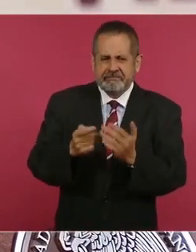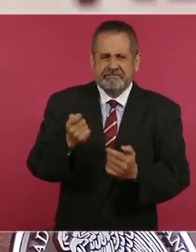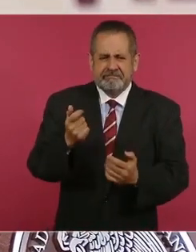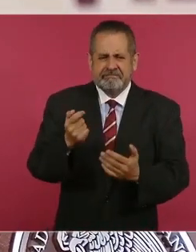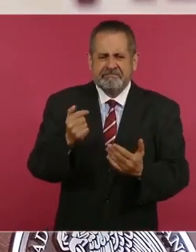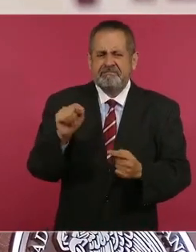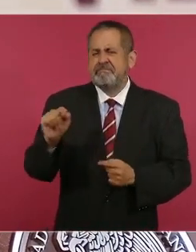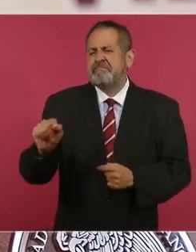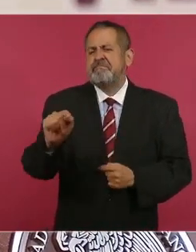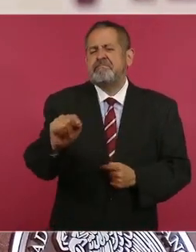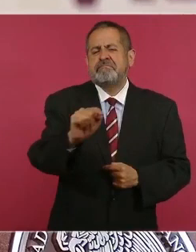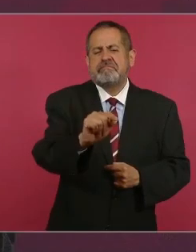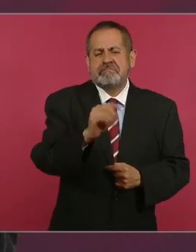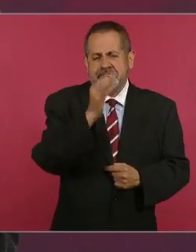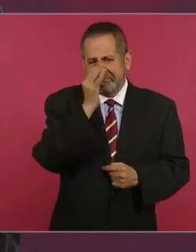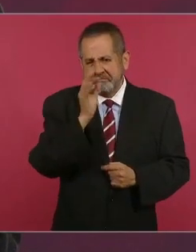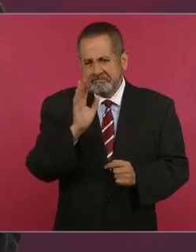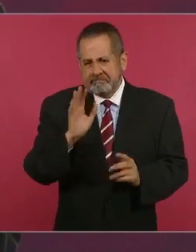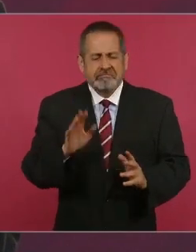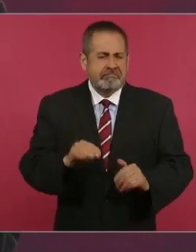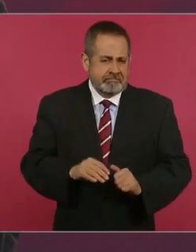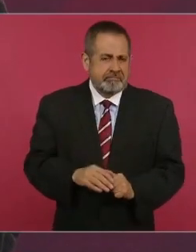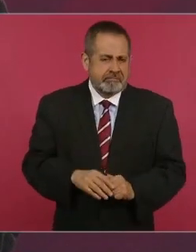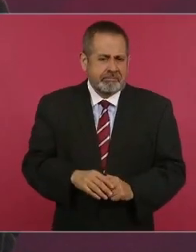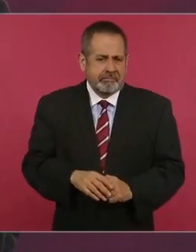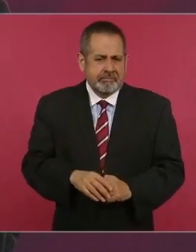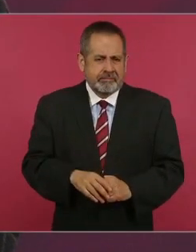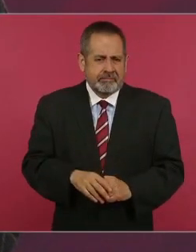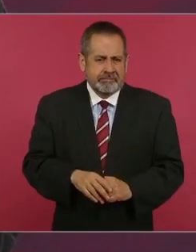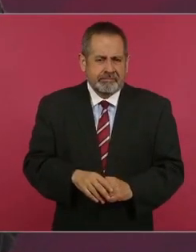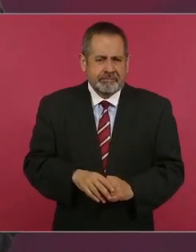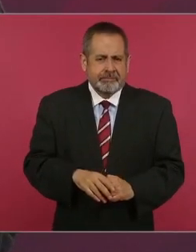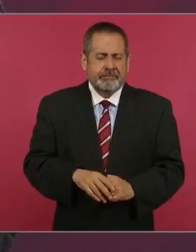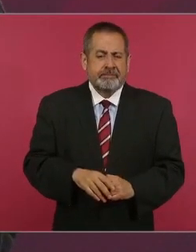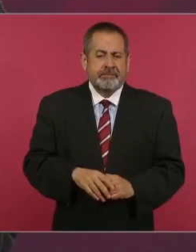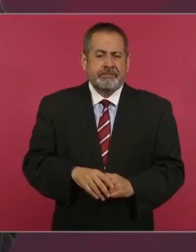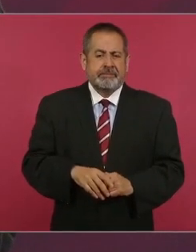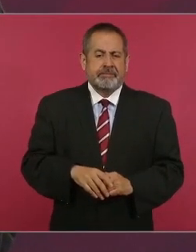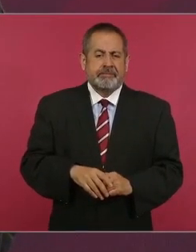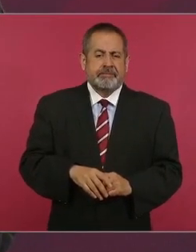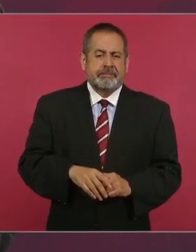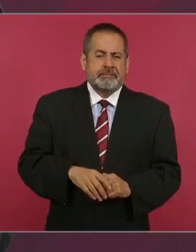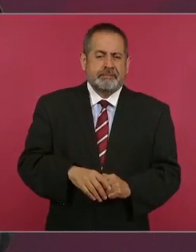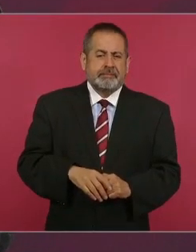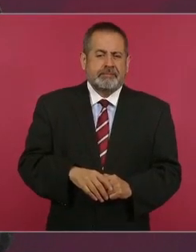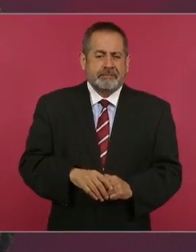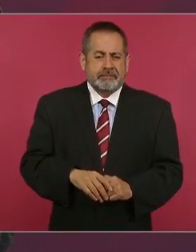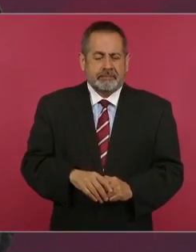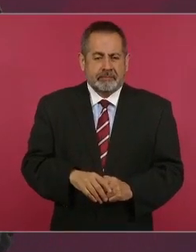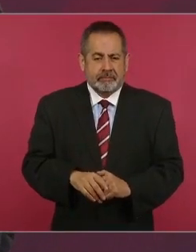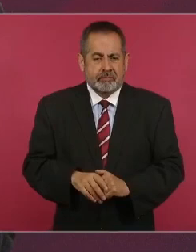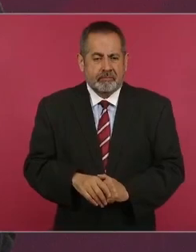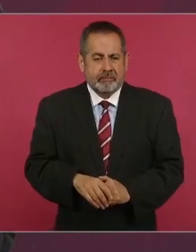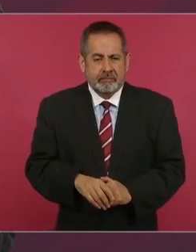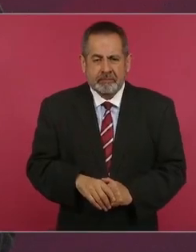Sin duda, en estos días